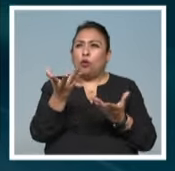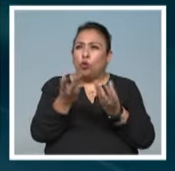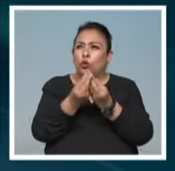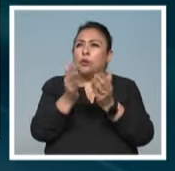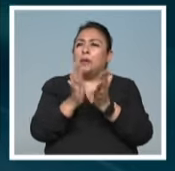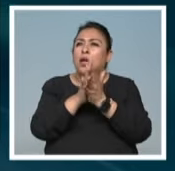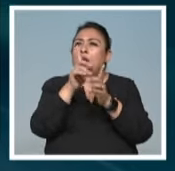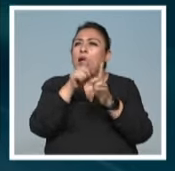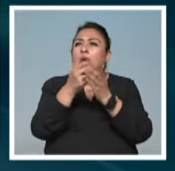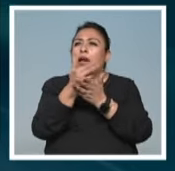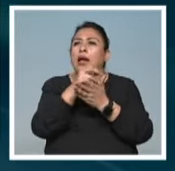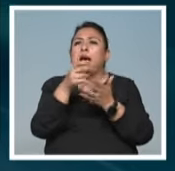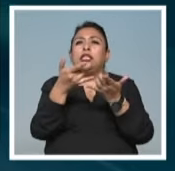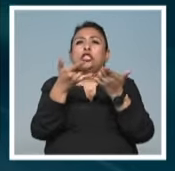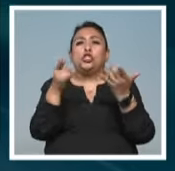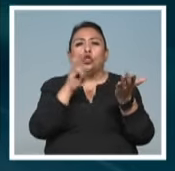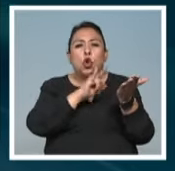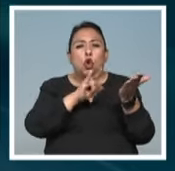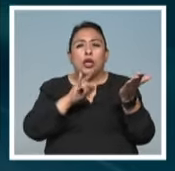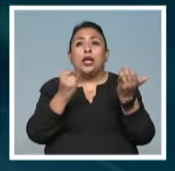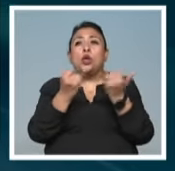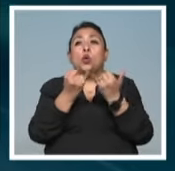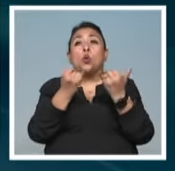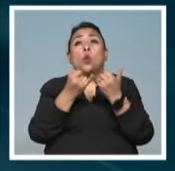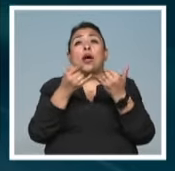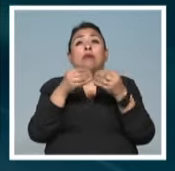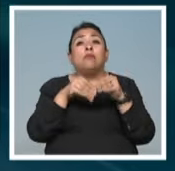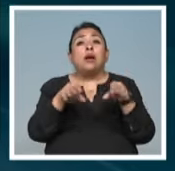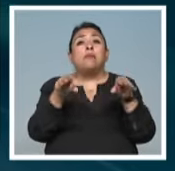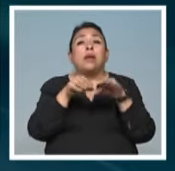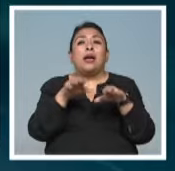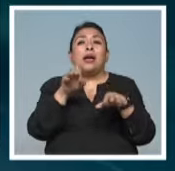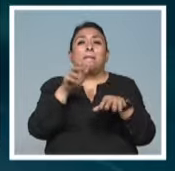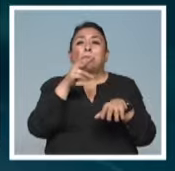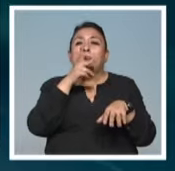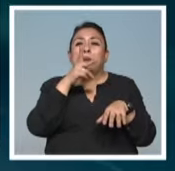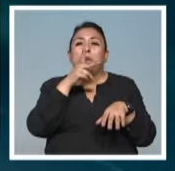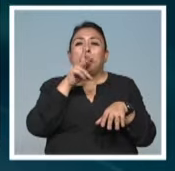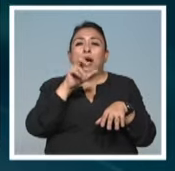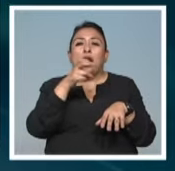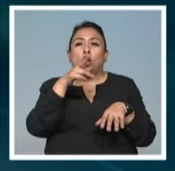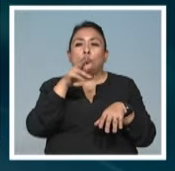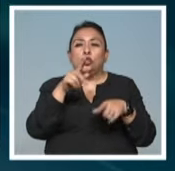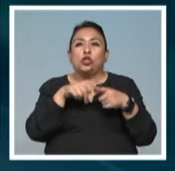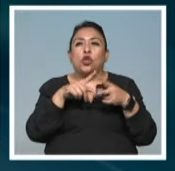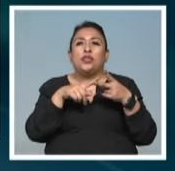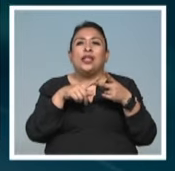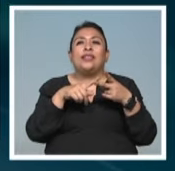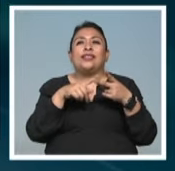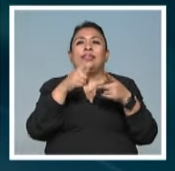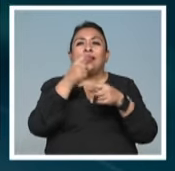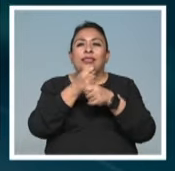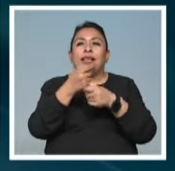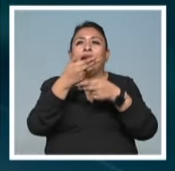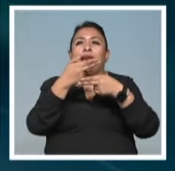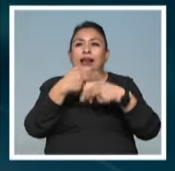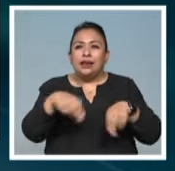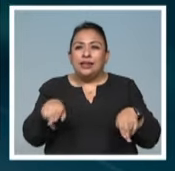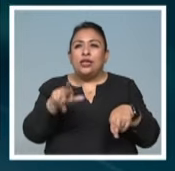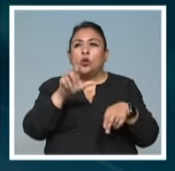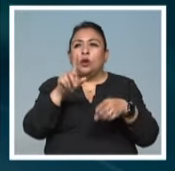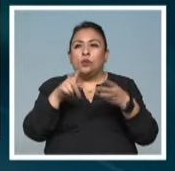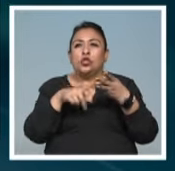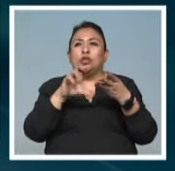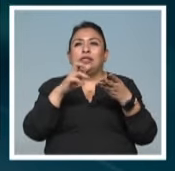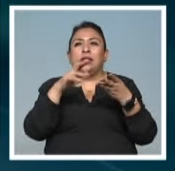caricaturista para las histerietas, así como para las publicaciones de El Papá del Aguisote, El Tatranieto del Aguisote y El Chamuco.